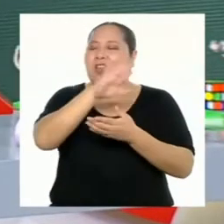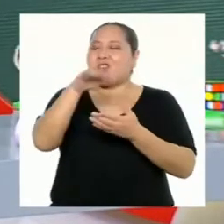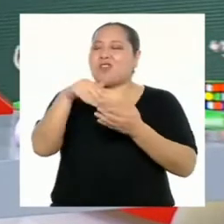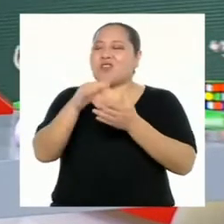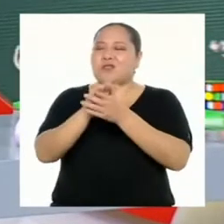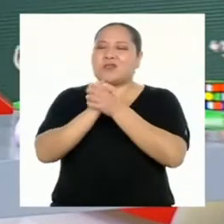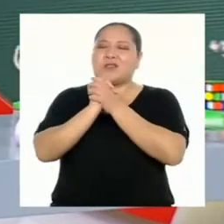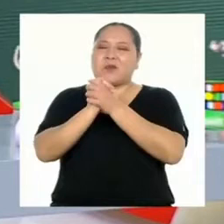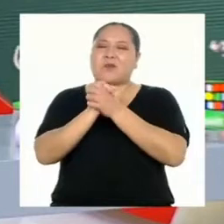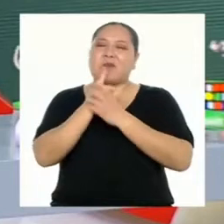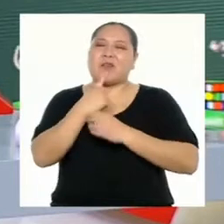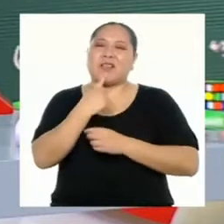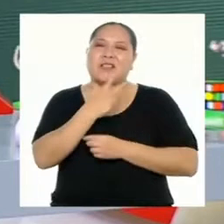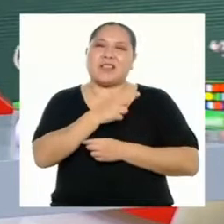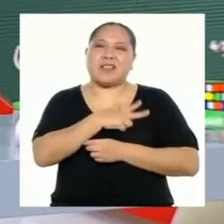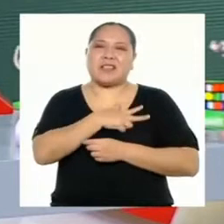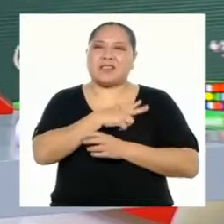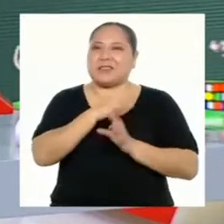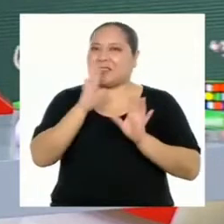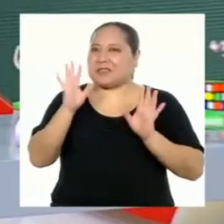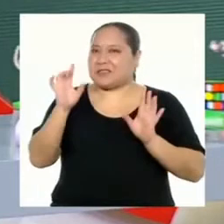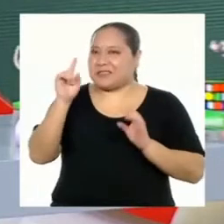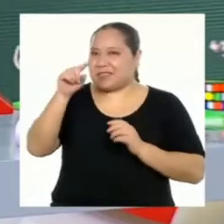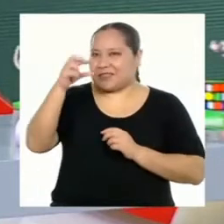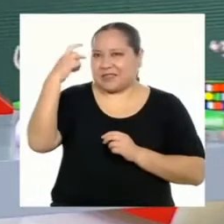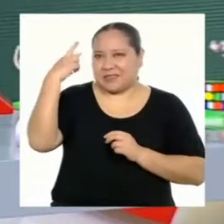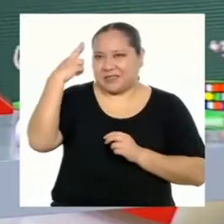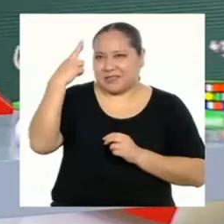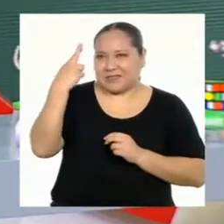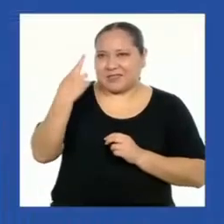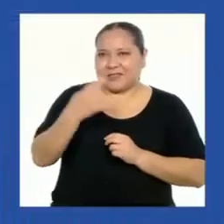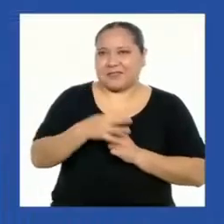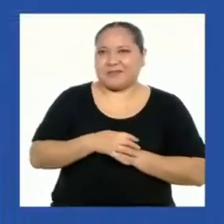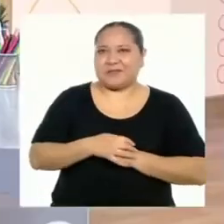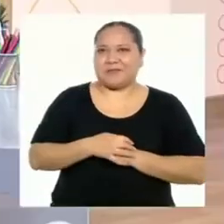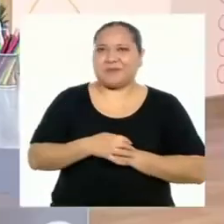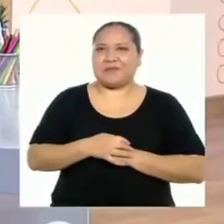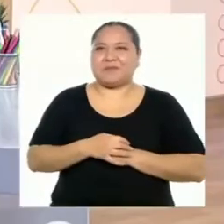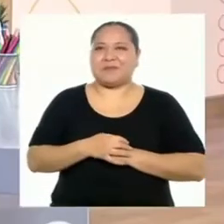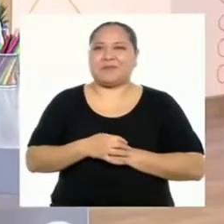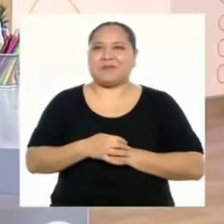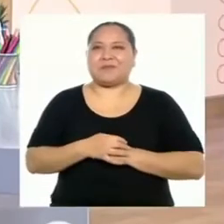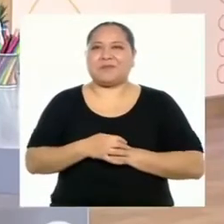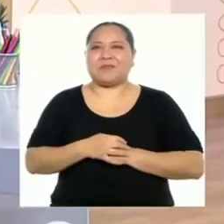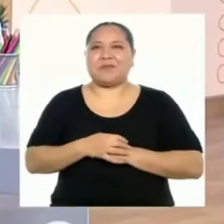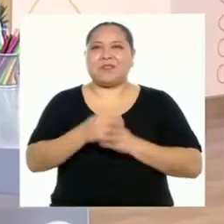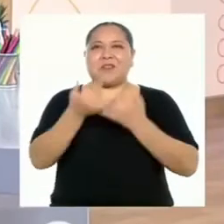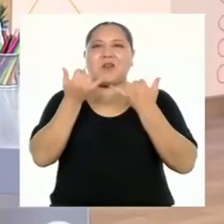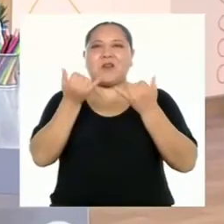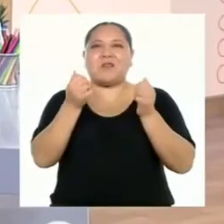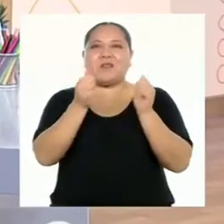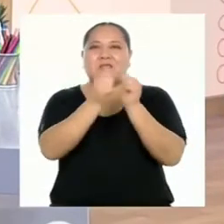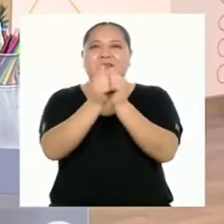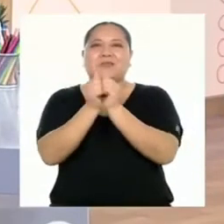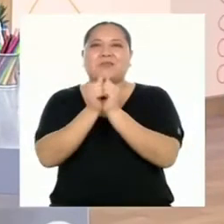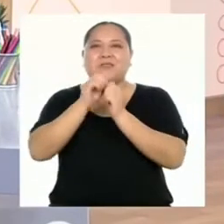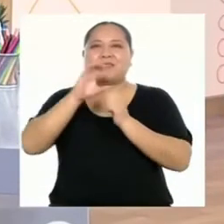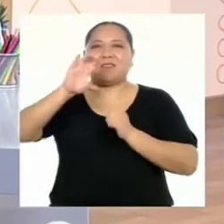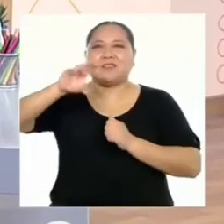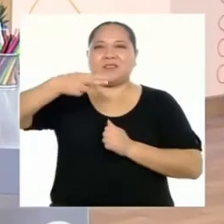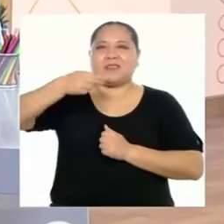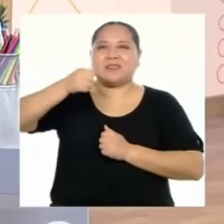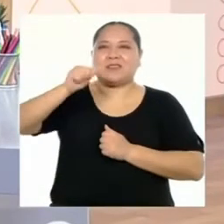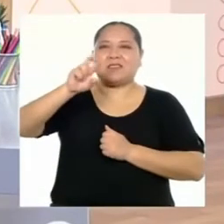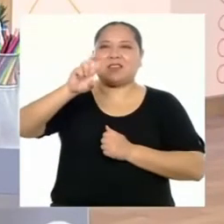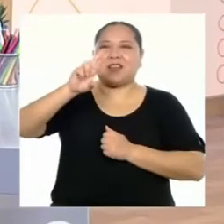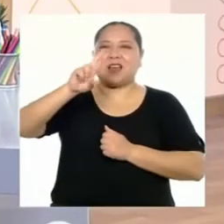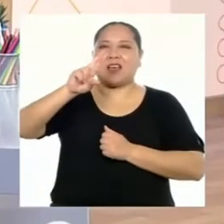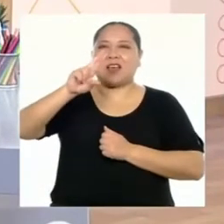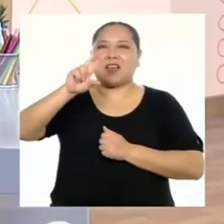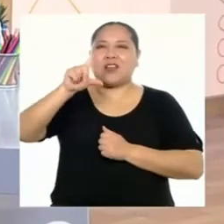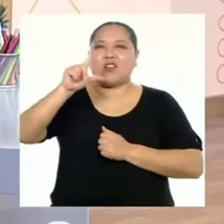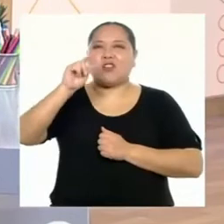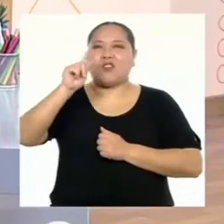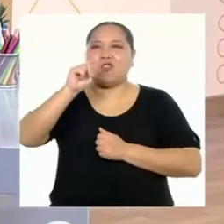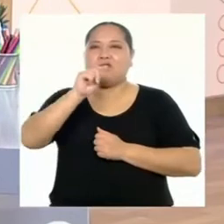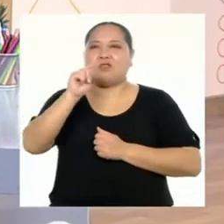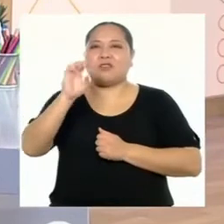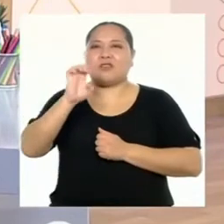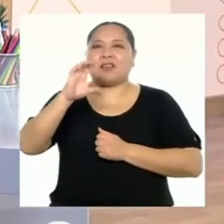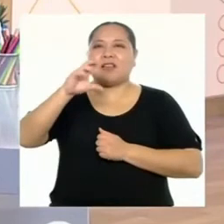compañeros de tercero. Por eso, hoy nos acompañan Charlotte, Christopher,